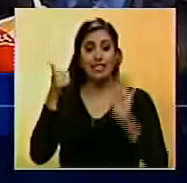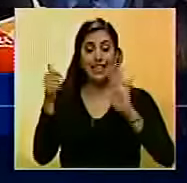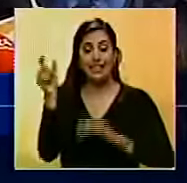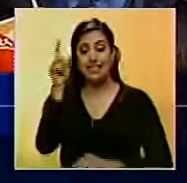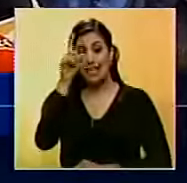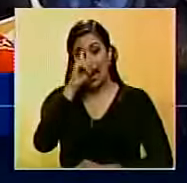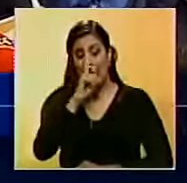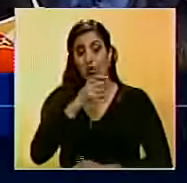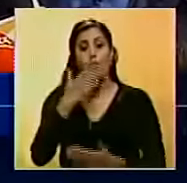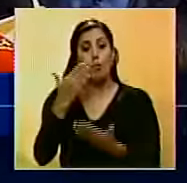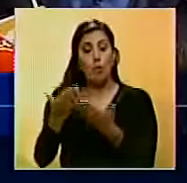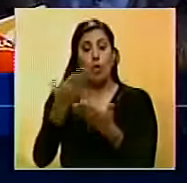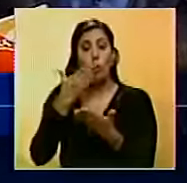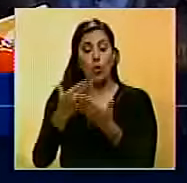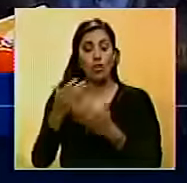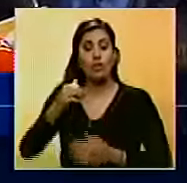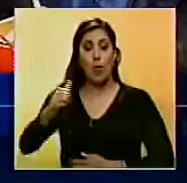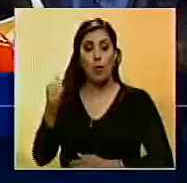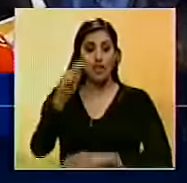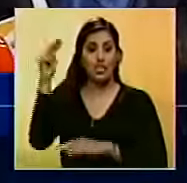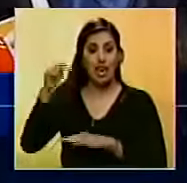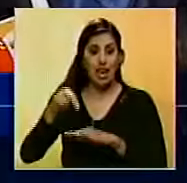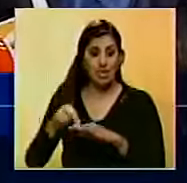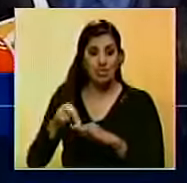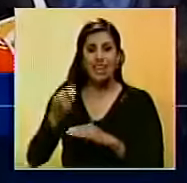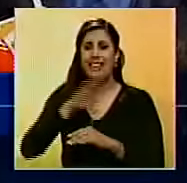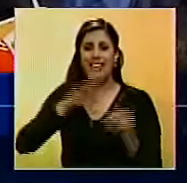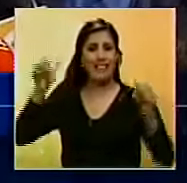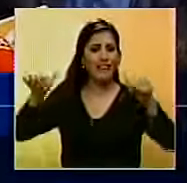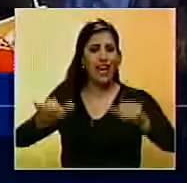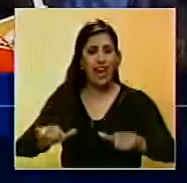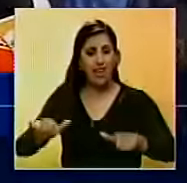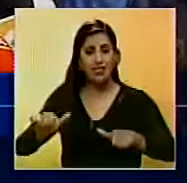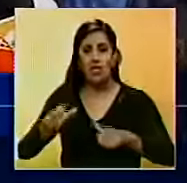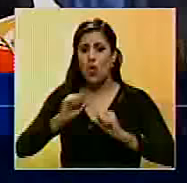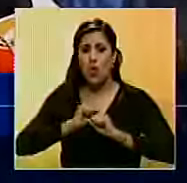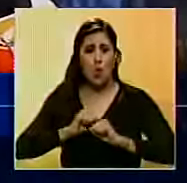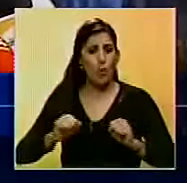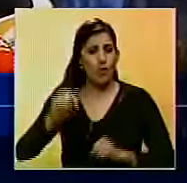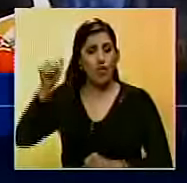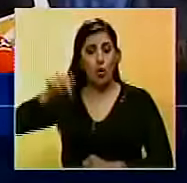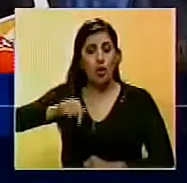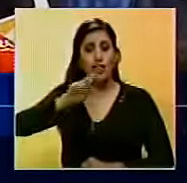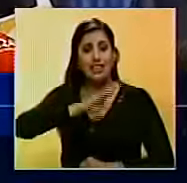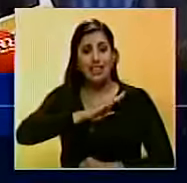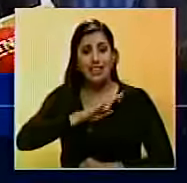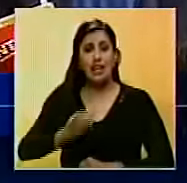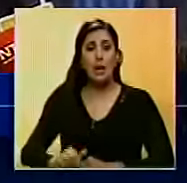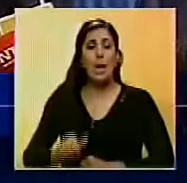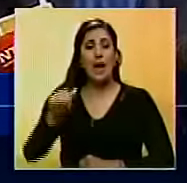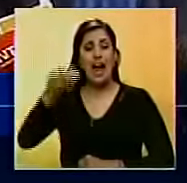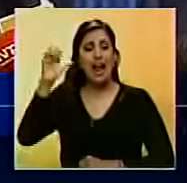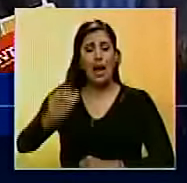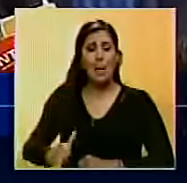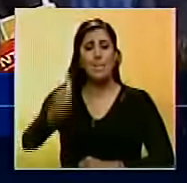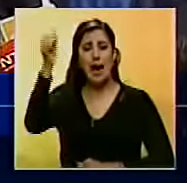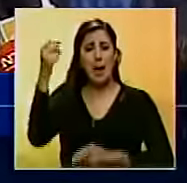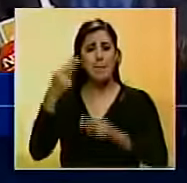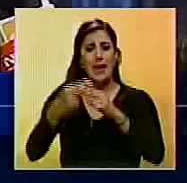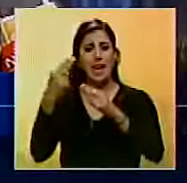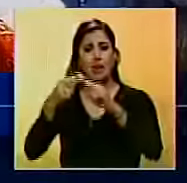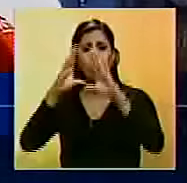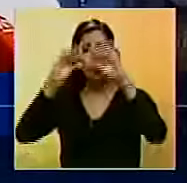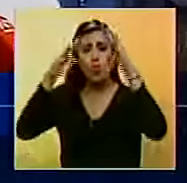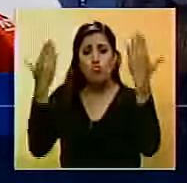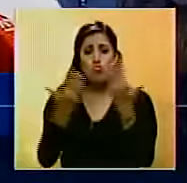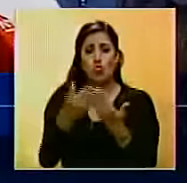nos hicieron la propuesta de la Policía Nacional. Ha sido un total fracaso. No es posible que hoy tengamos la ciudad más violenta de todo el